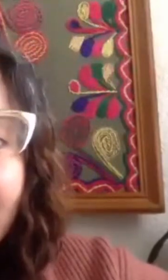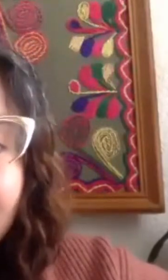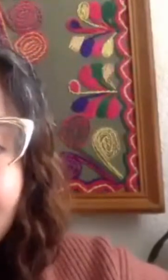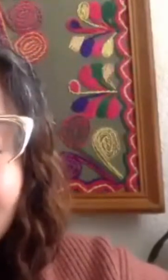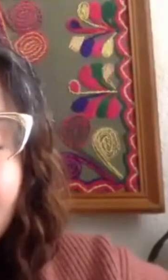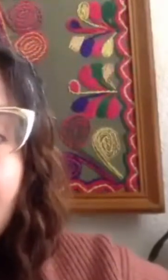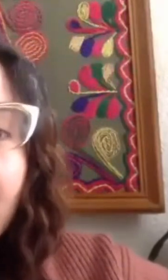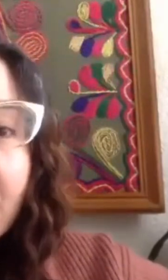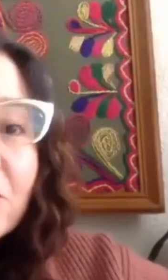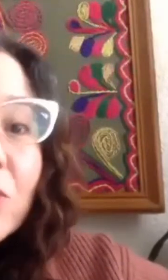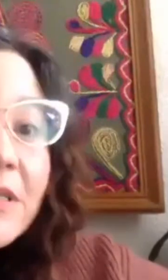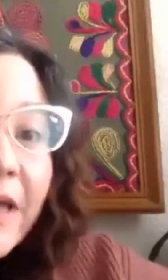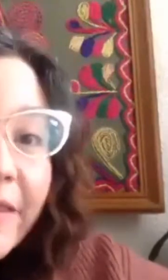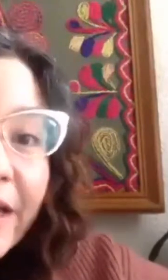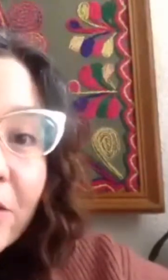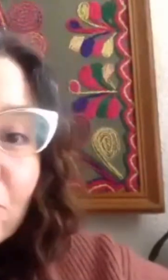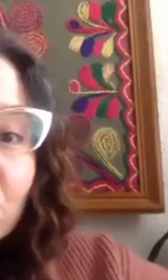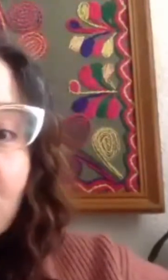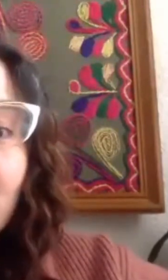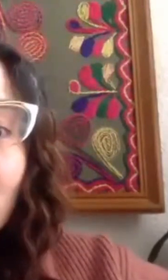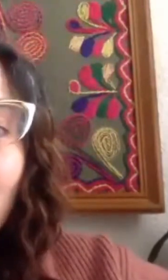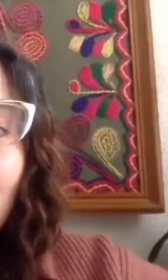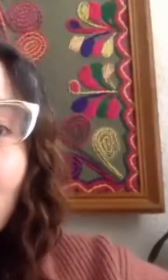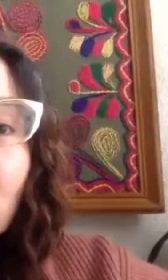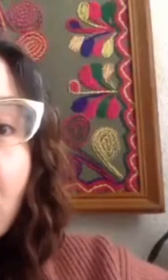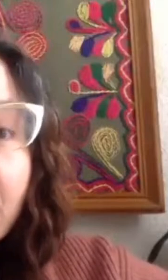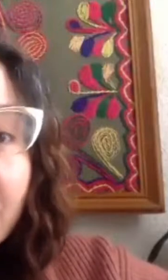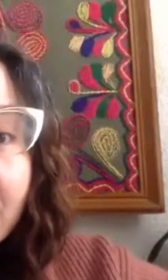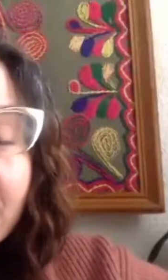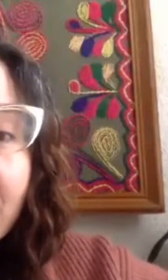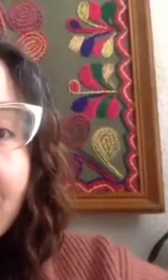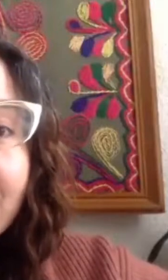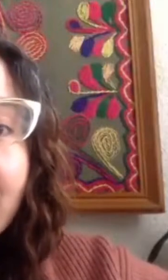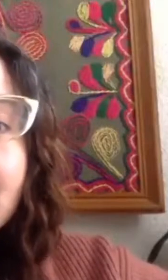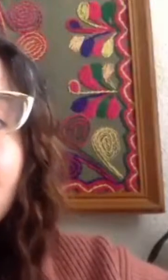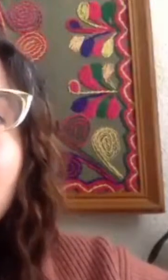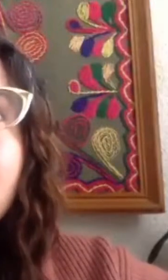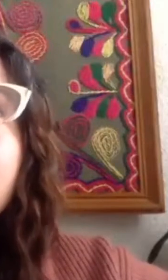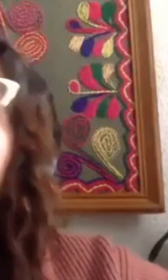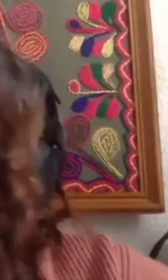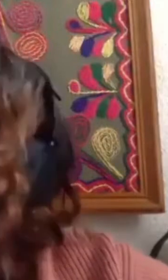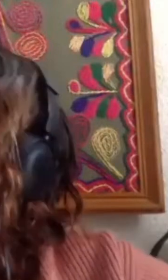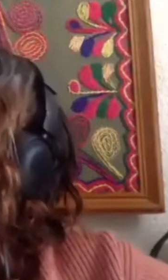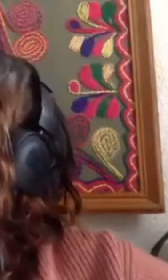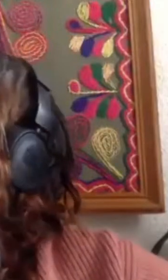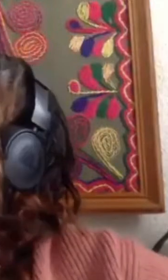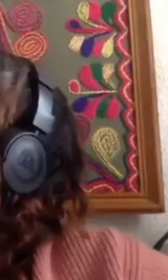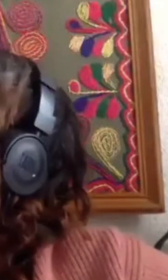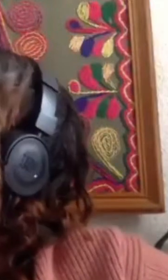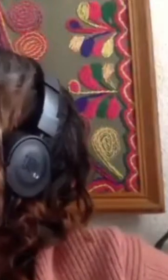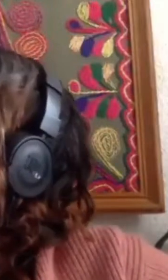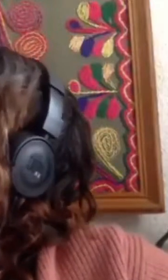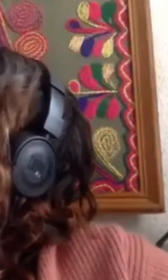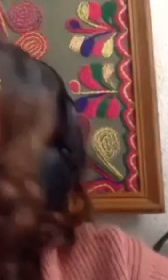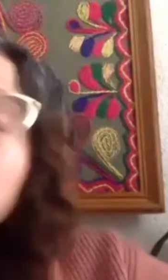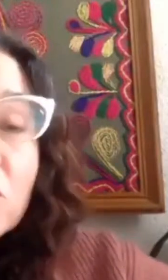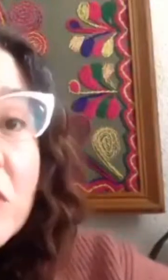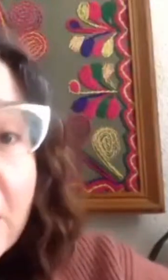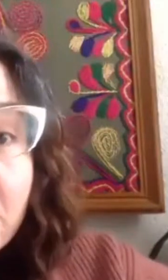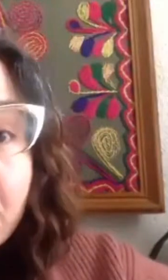Tezclara. Estoy sentada en un sillón color crema. Y detrás de mí hay un bordado